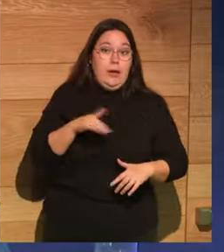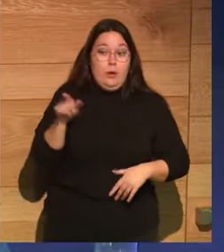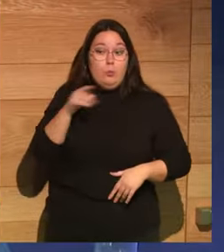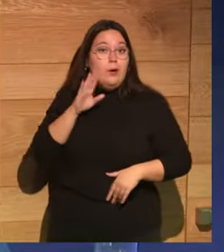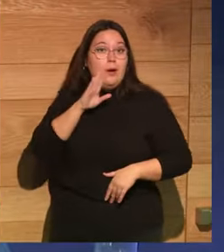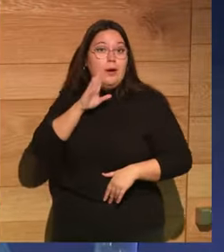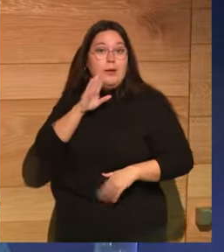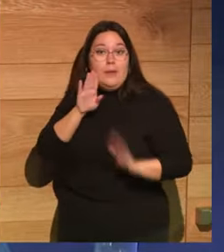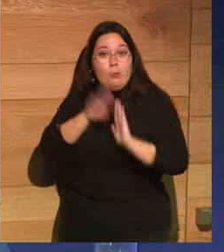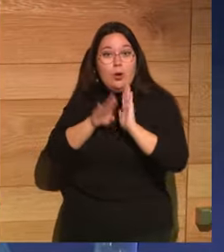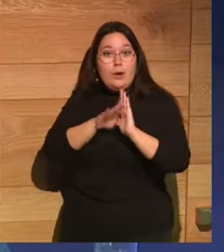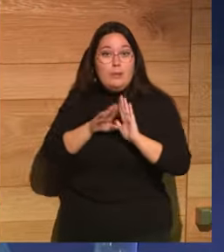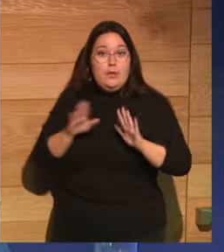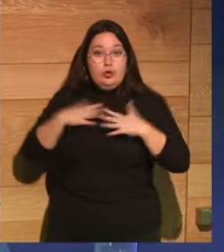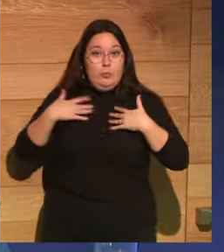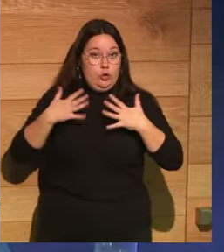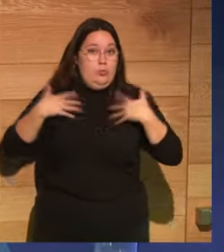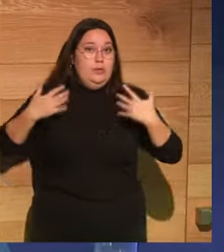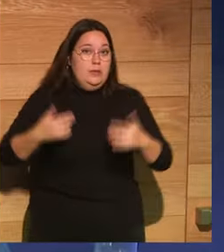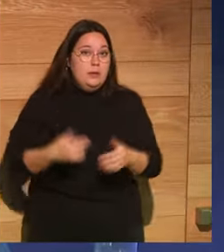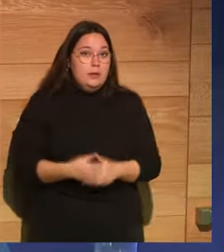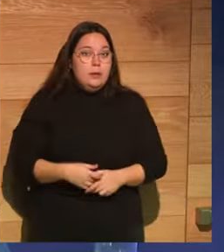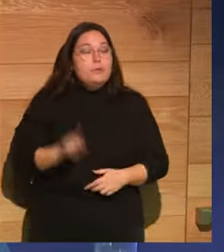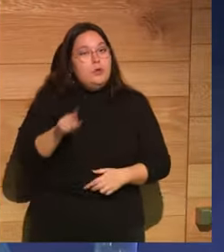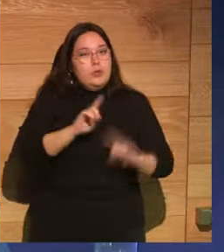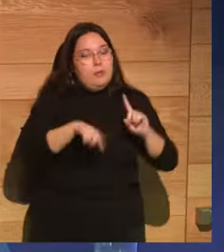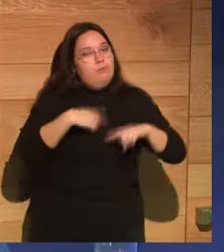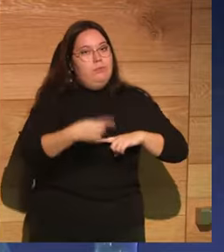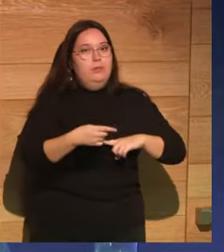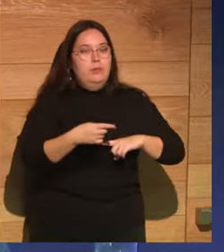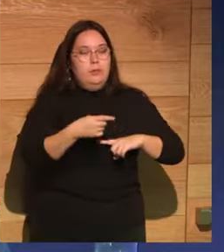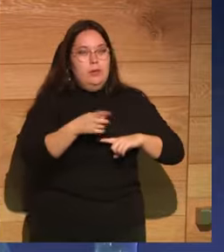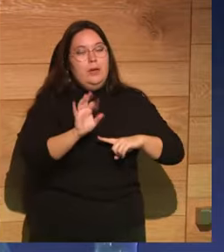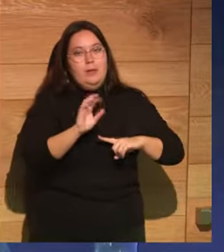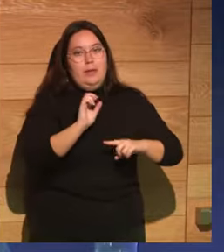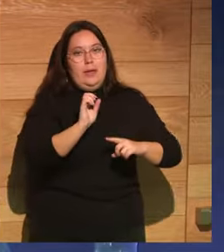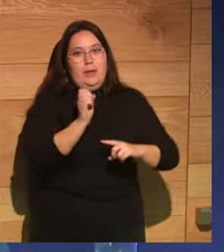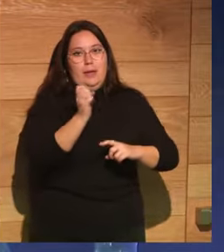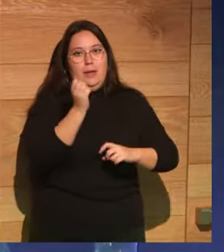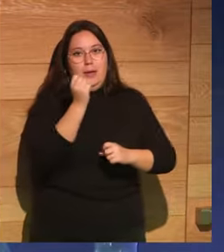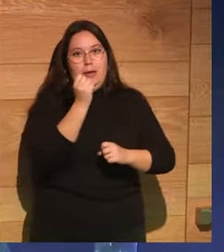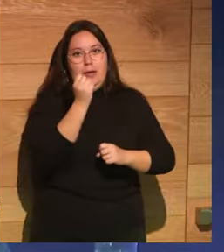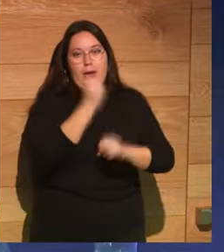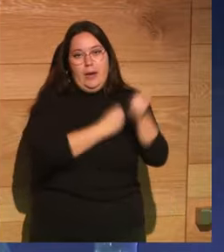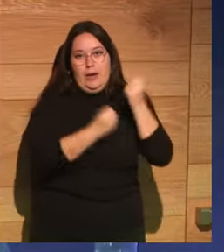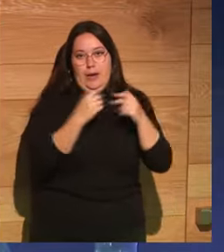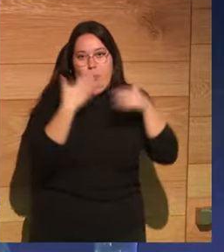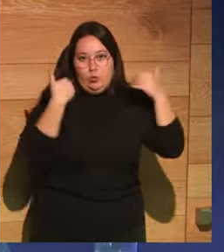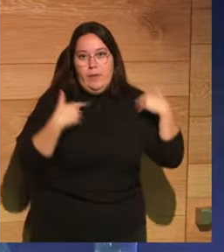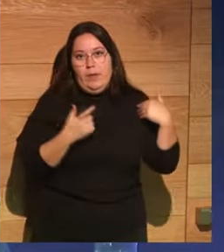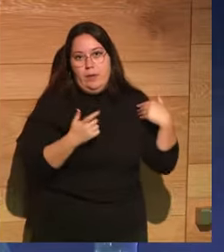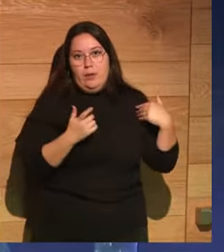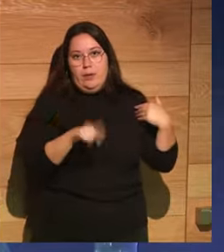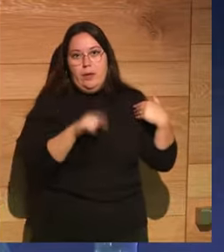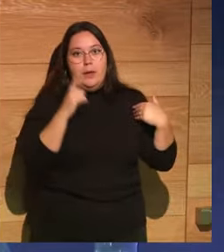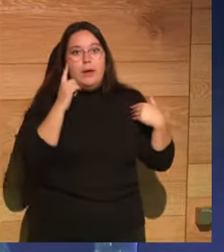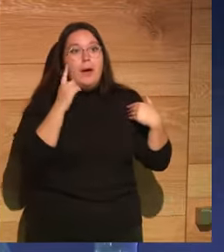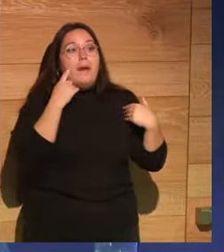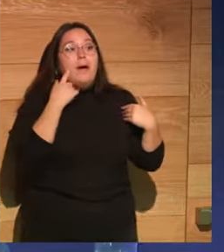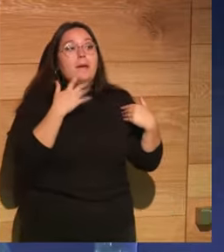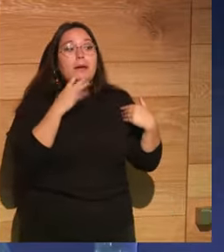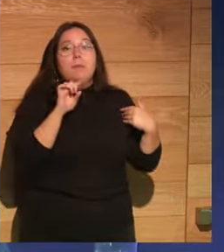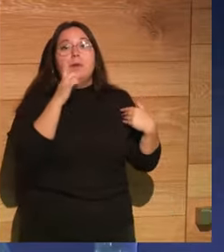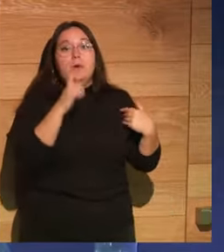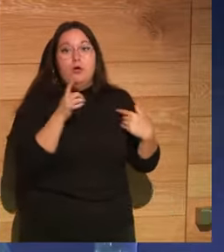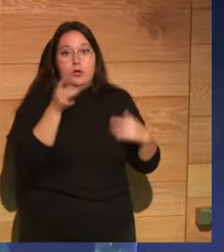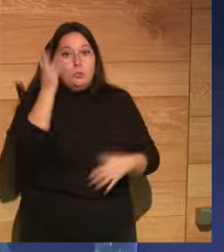sorpresa lo que pasa es que aquí hubo una repercusión económica empresarial y se pudo saber de donde venían me gustaría saber de donde vino el bulo